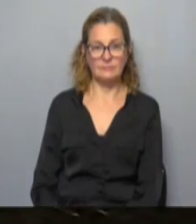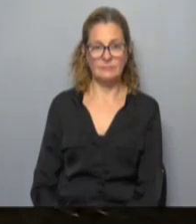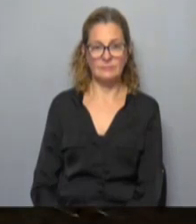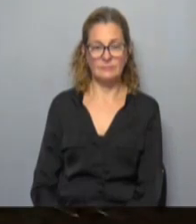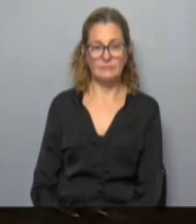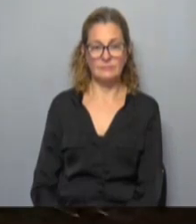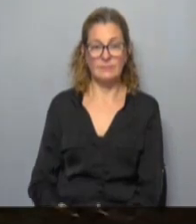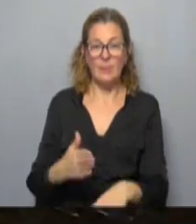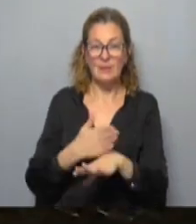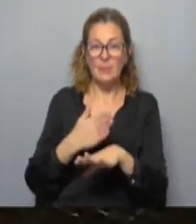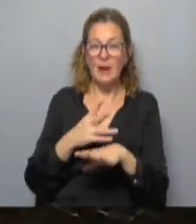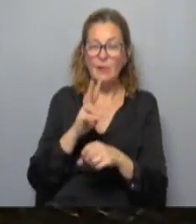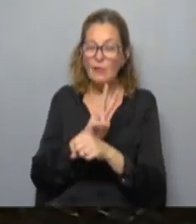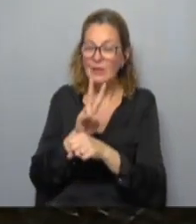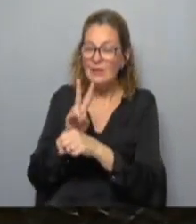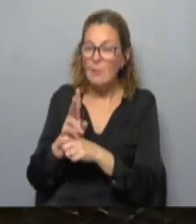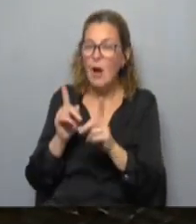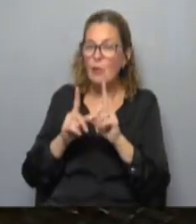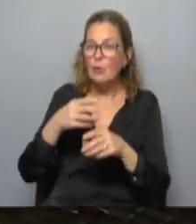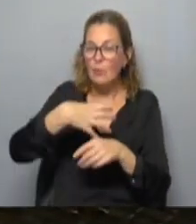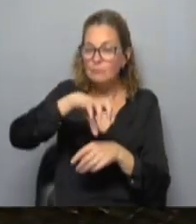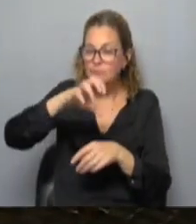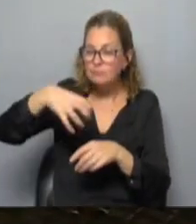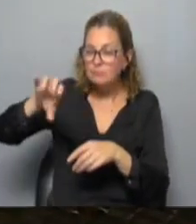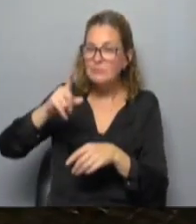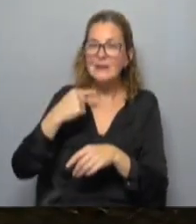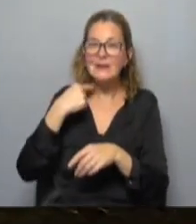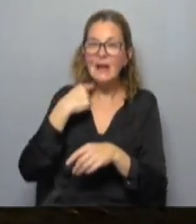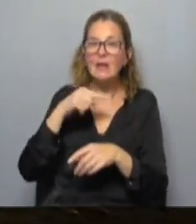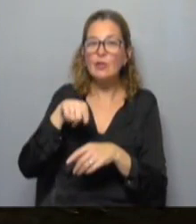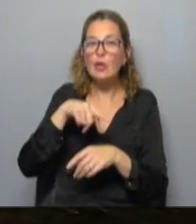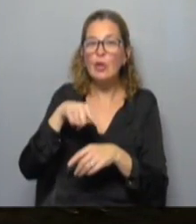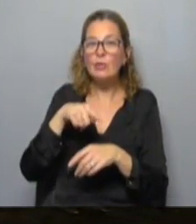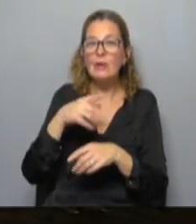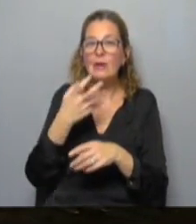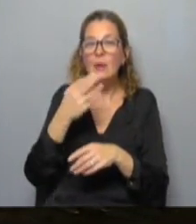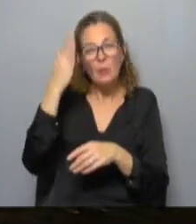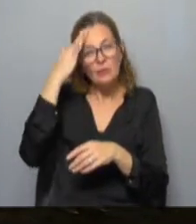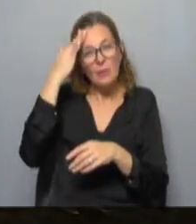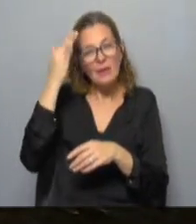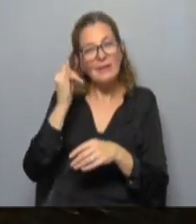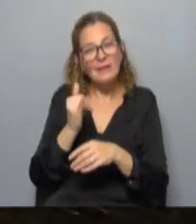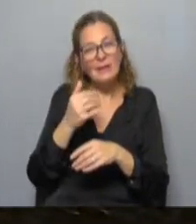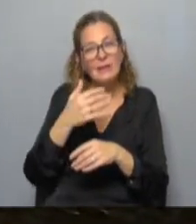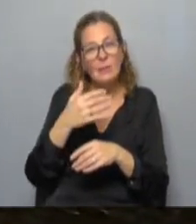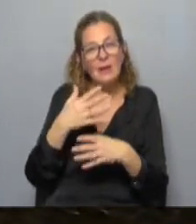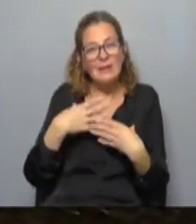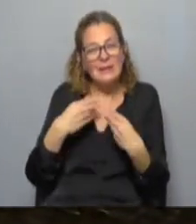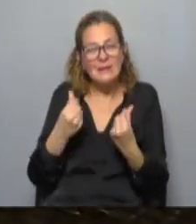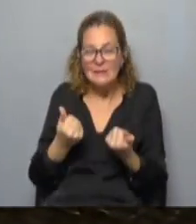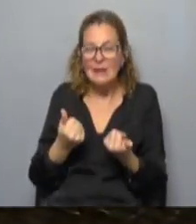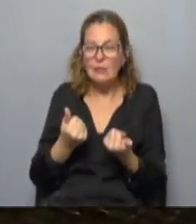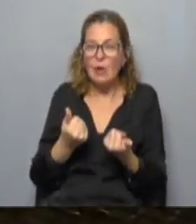Más temprano recorrimos algunos centros de distribución de gas donde queríamos averiguar a ver si se estaba sintiendo